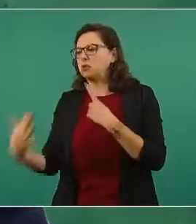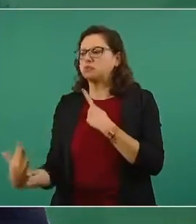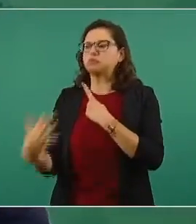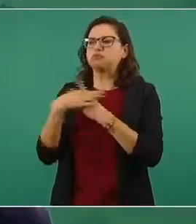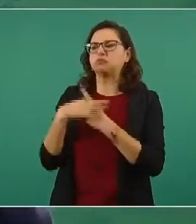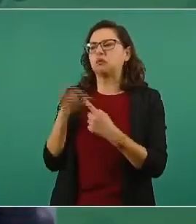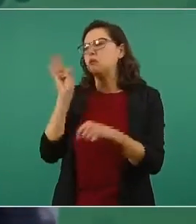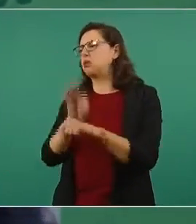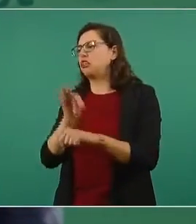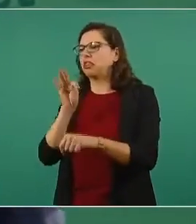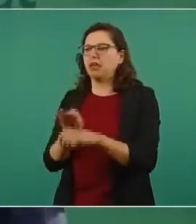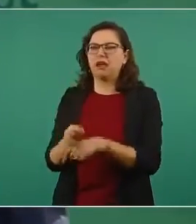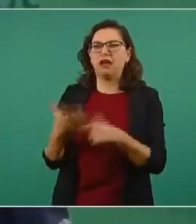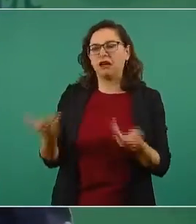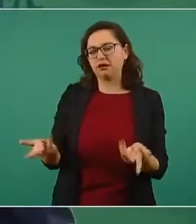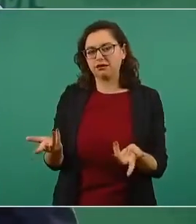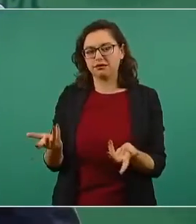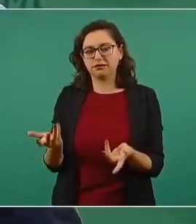paternalismo.